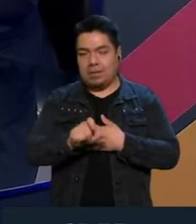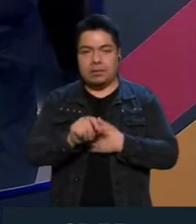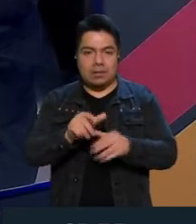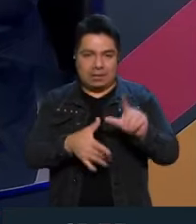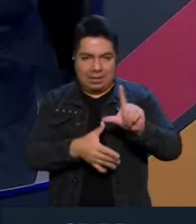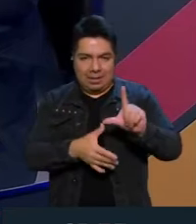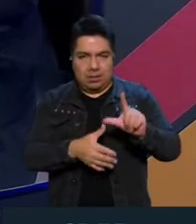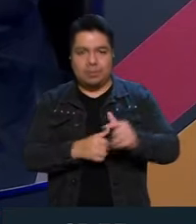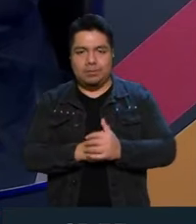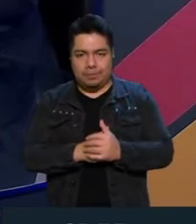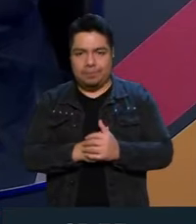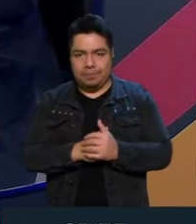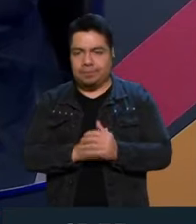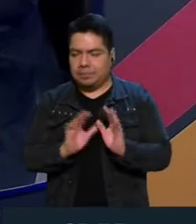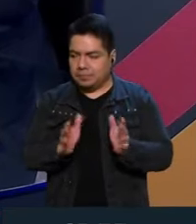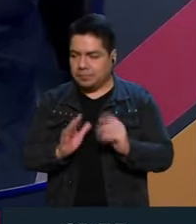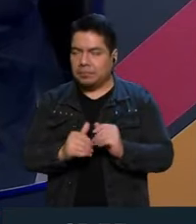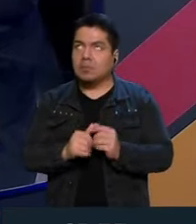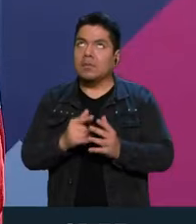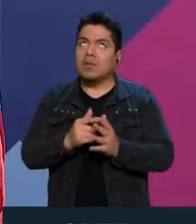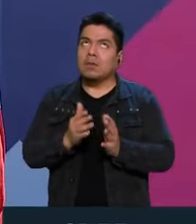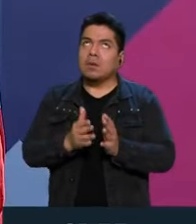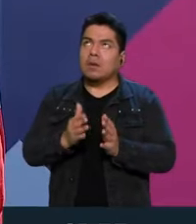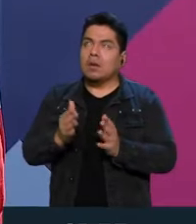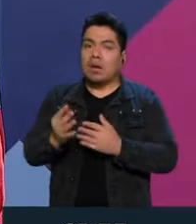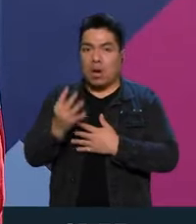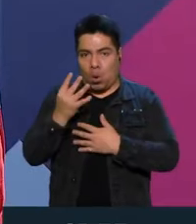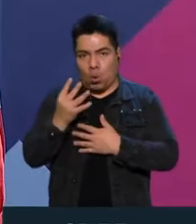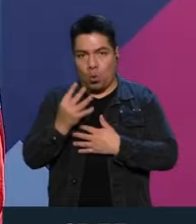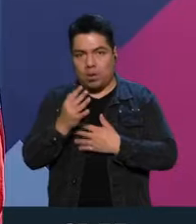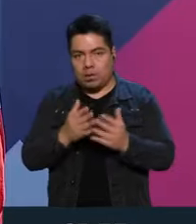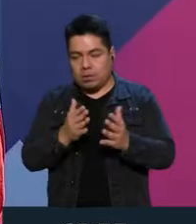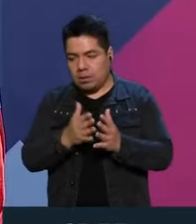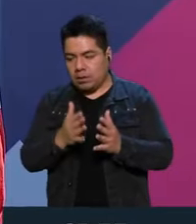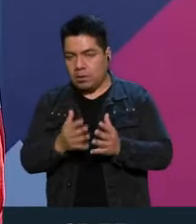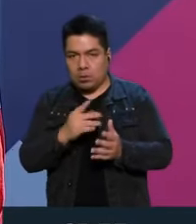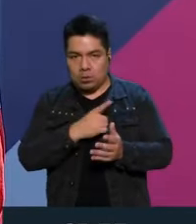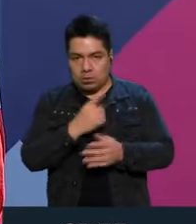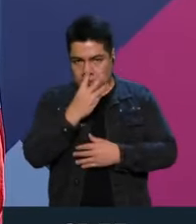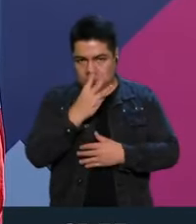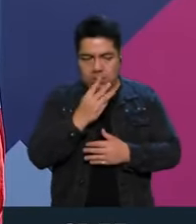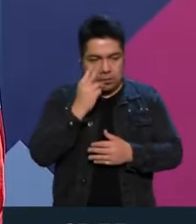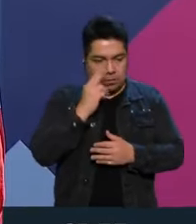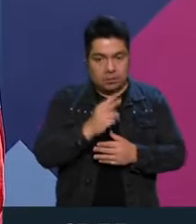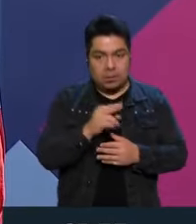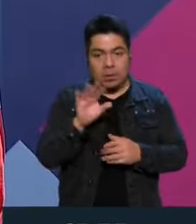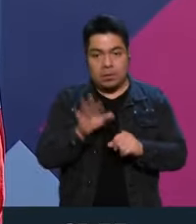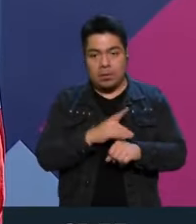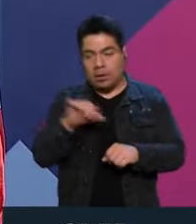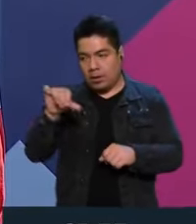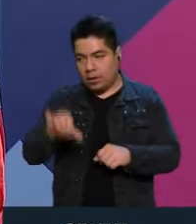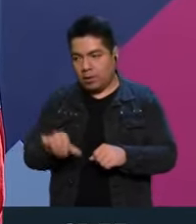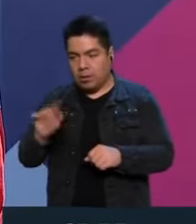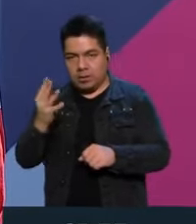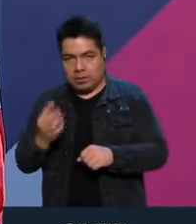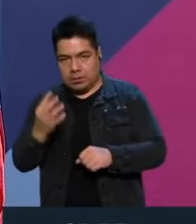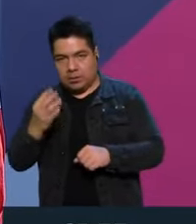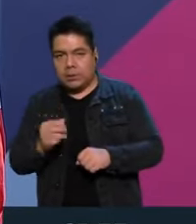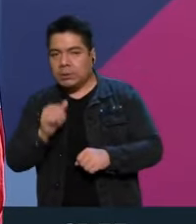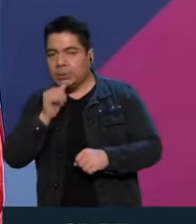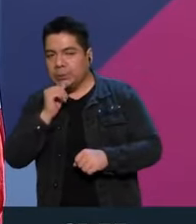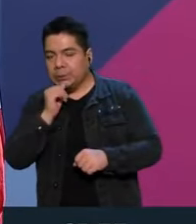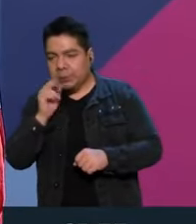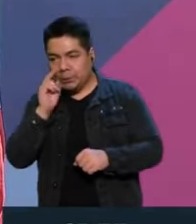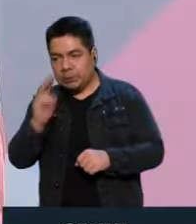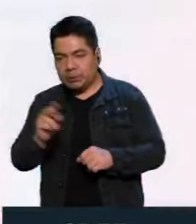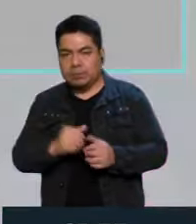que hasta ahora van cuatro capítulos. Yo solamente vi tres, porque hoy salió el cuarto, no he tenido